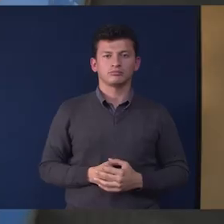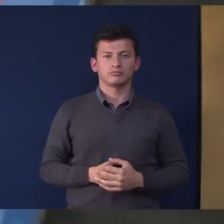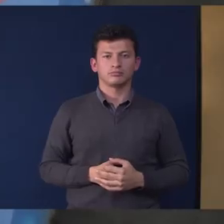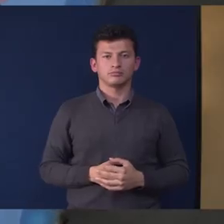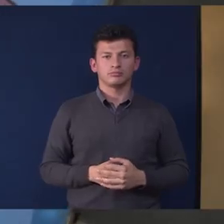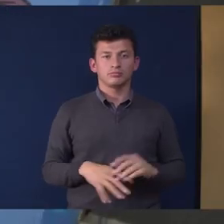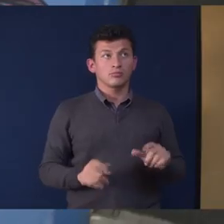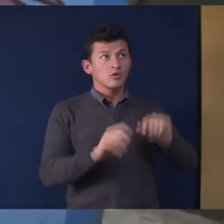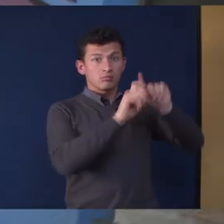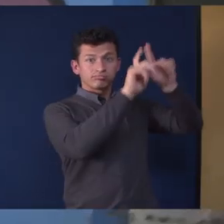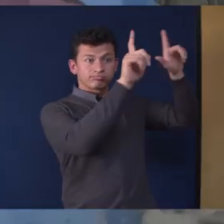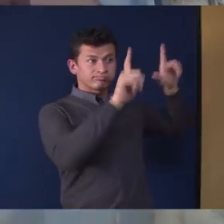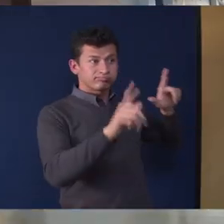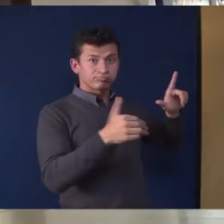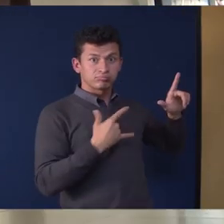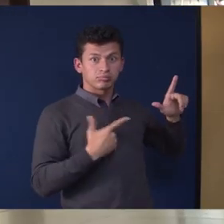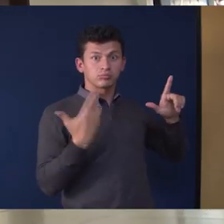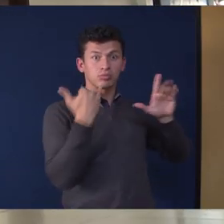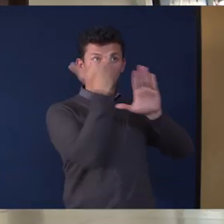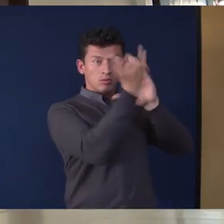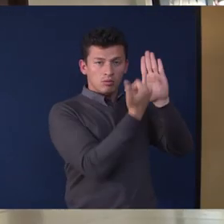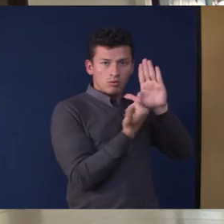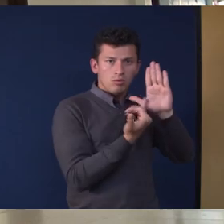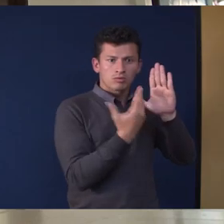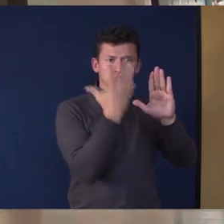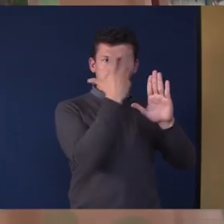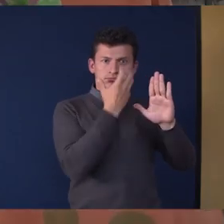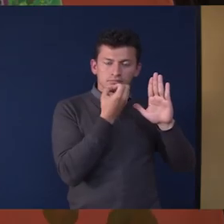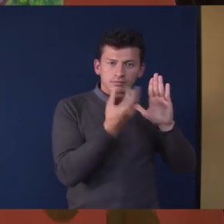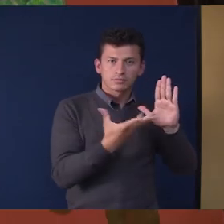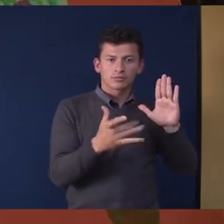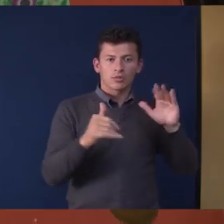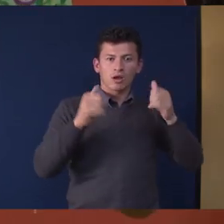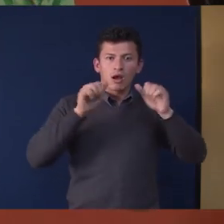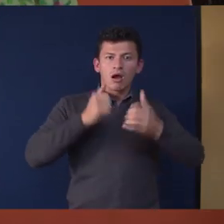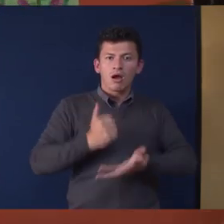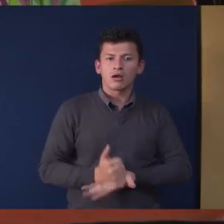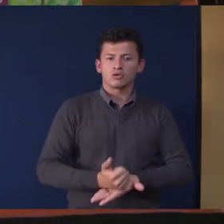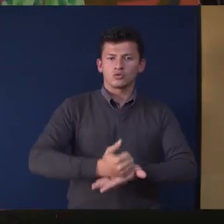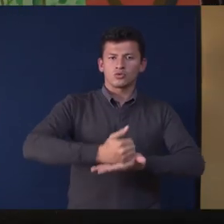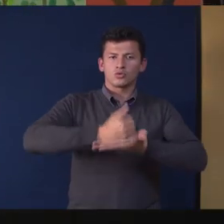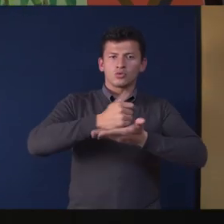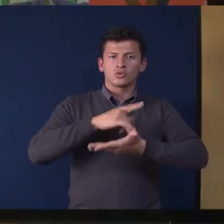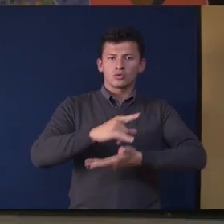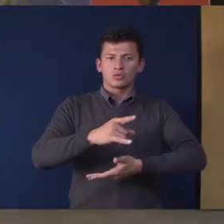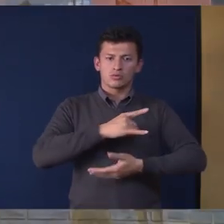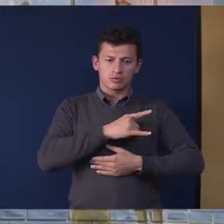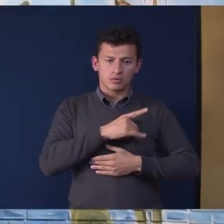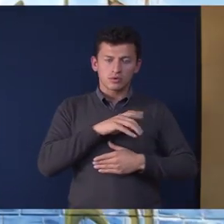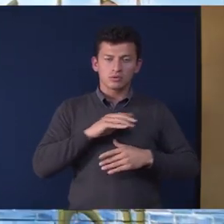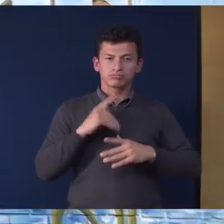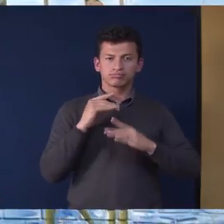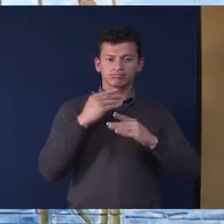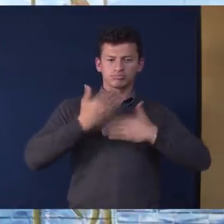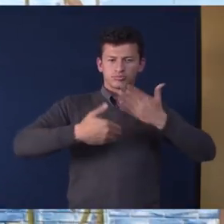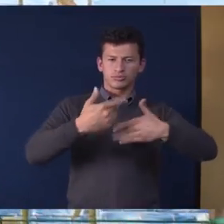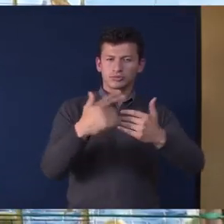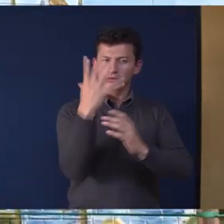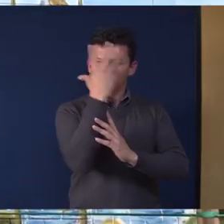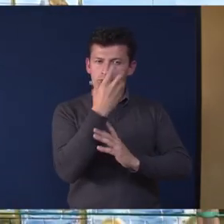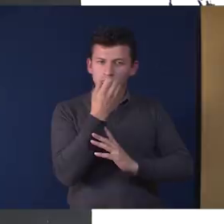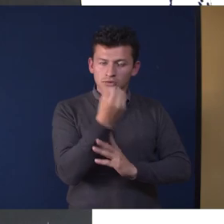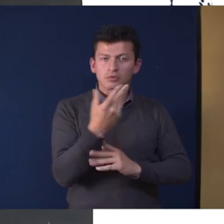que puedan ayudar a un proceso de universidad de envellecimiento al igual de